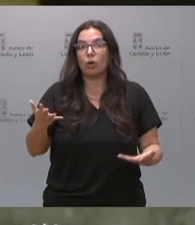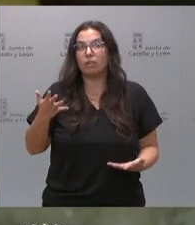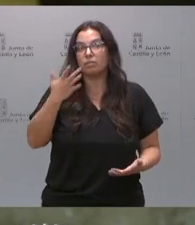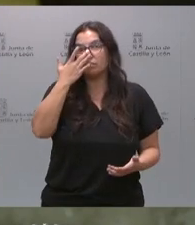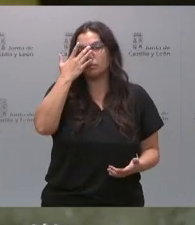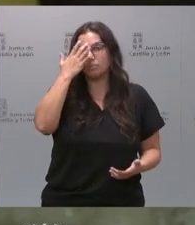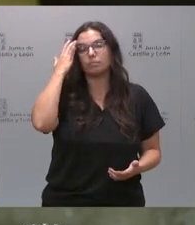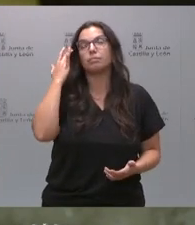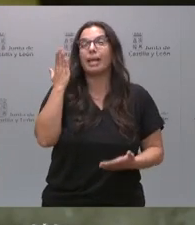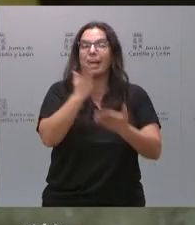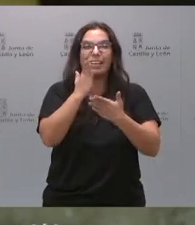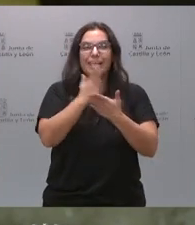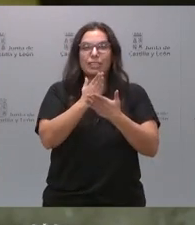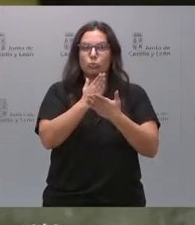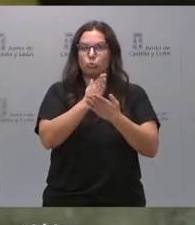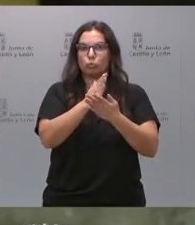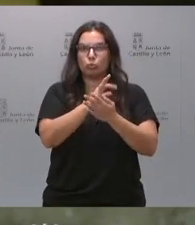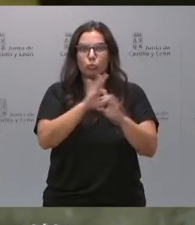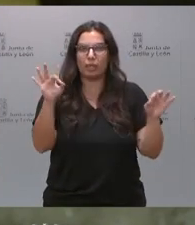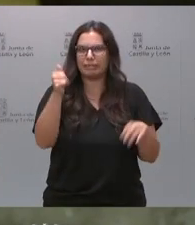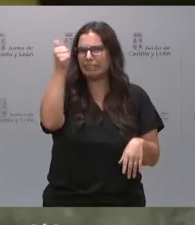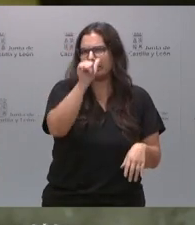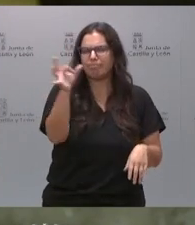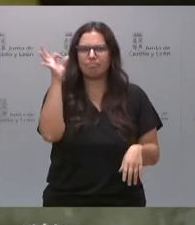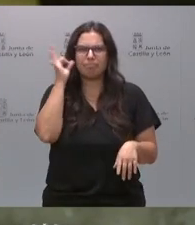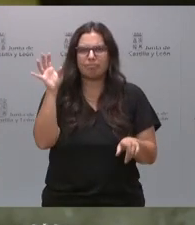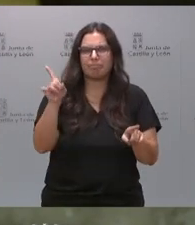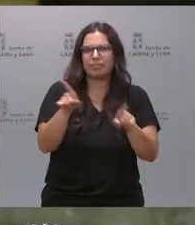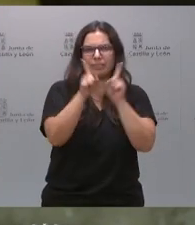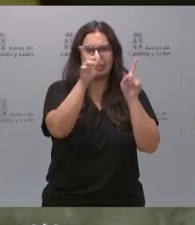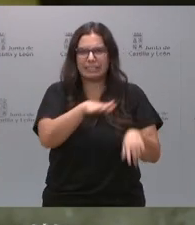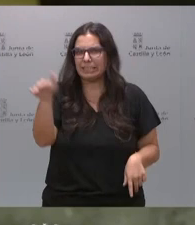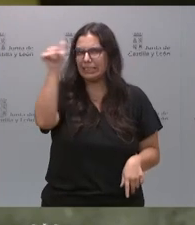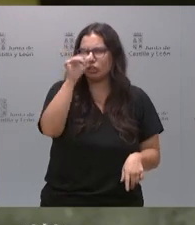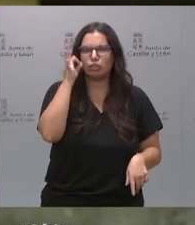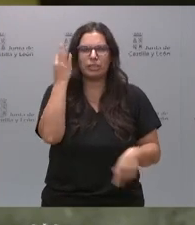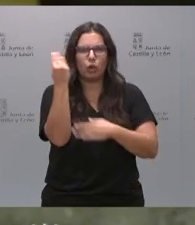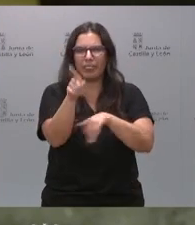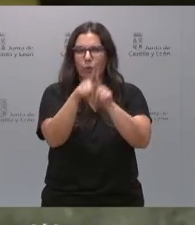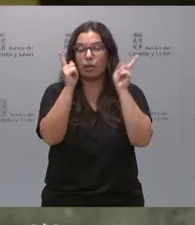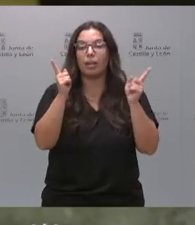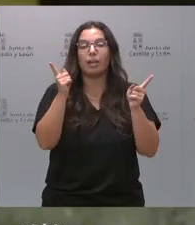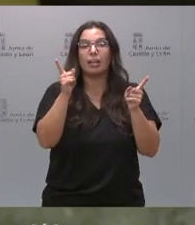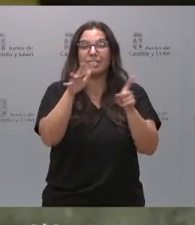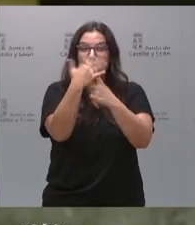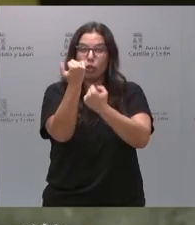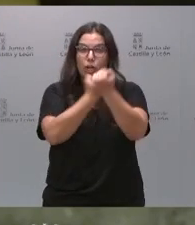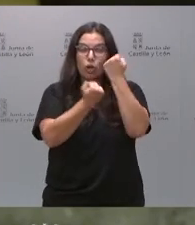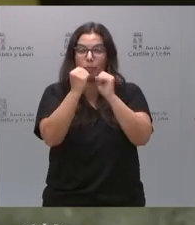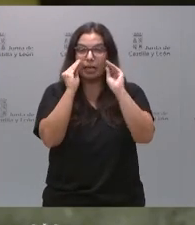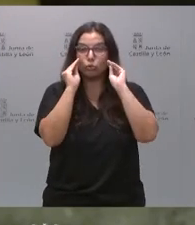que ningún estudiante, ningún chico o chica, niño o niña, por circunstancias económicas,